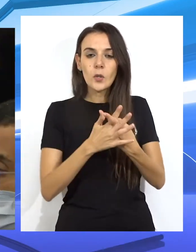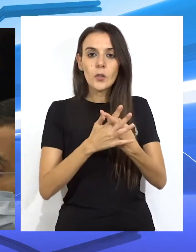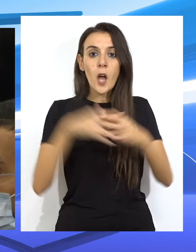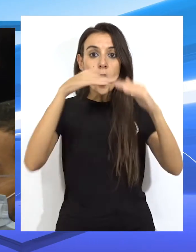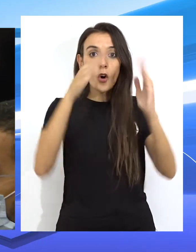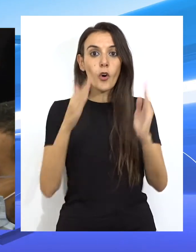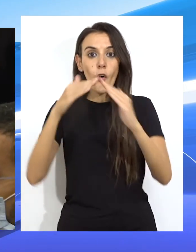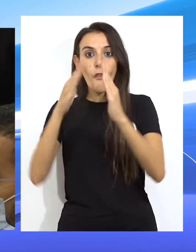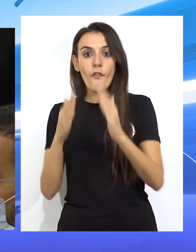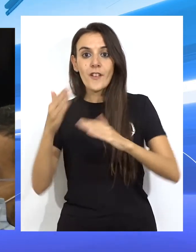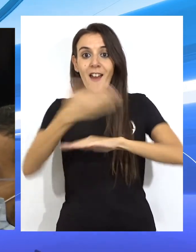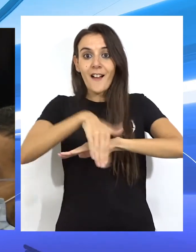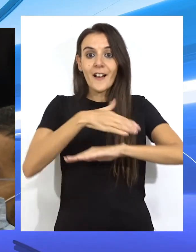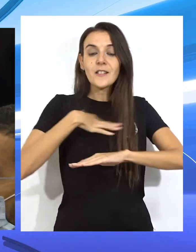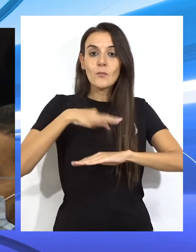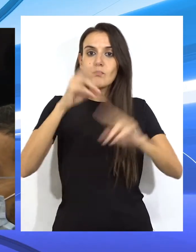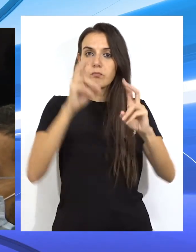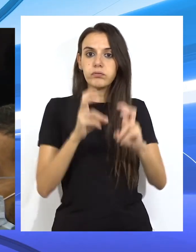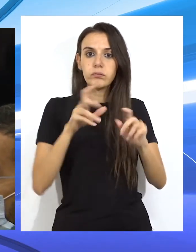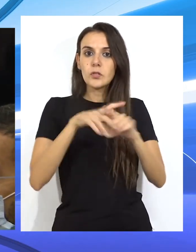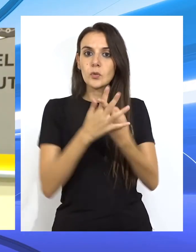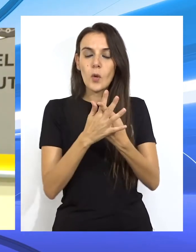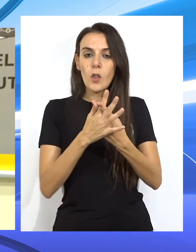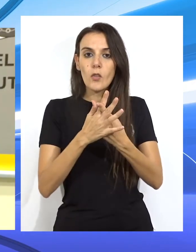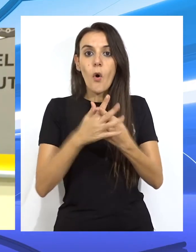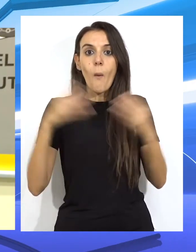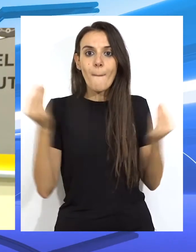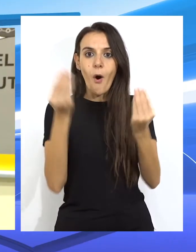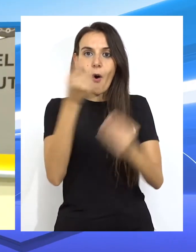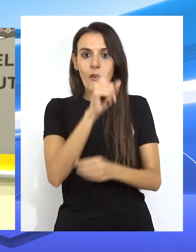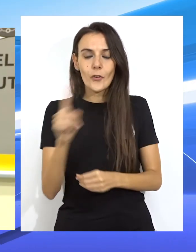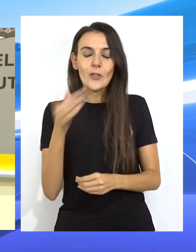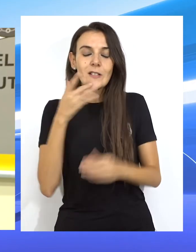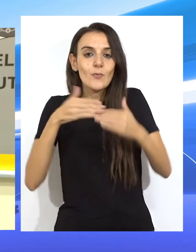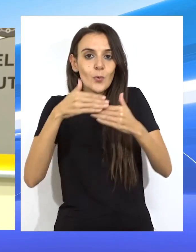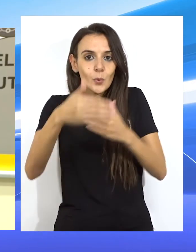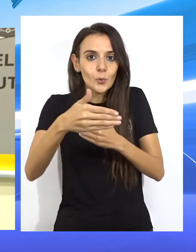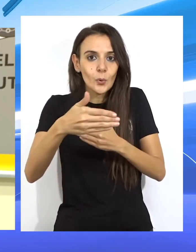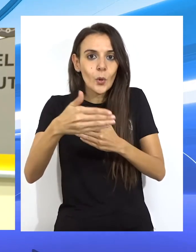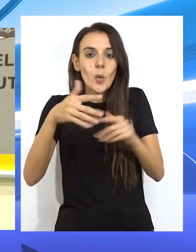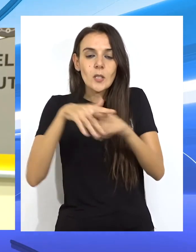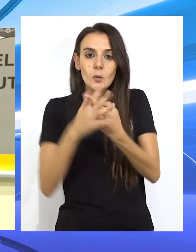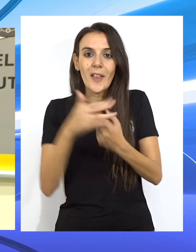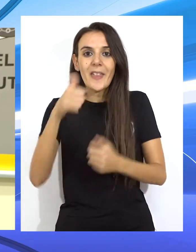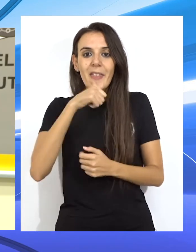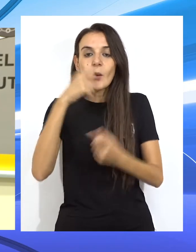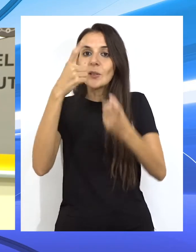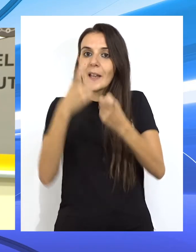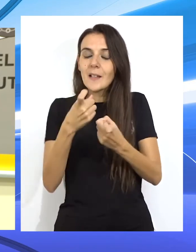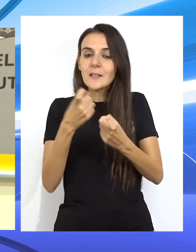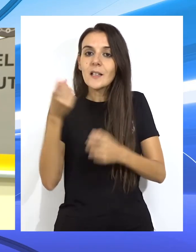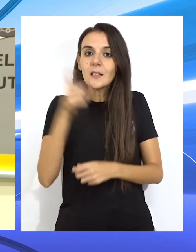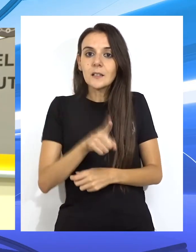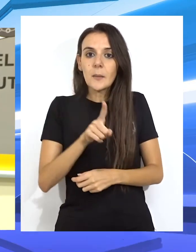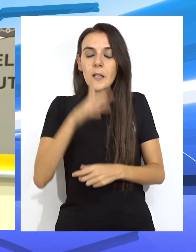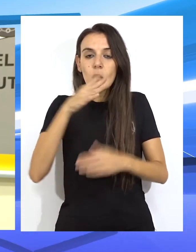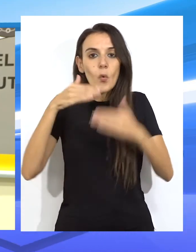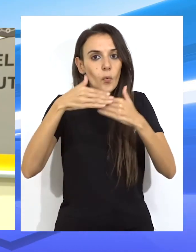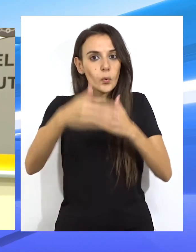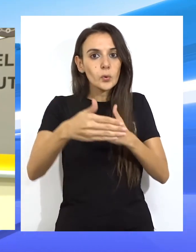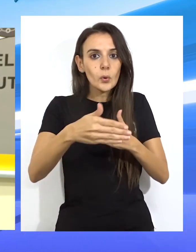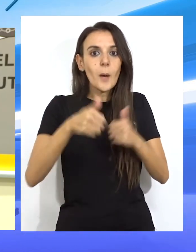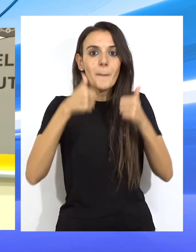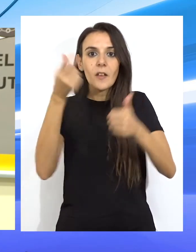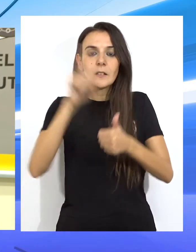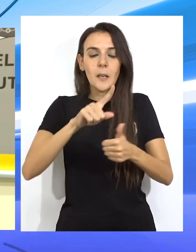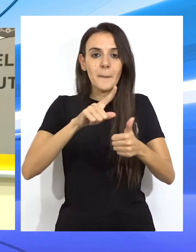Y da de confinar algunos barrios si la situación no mejora. Si verdaderamente llegara el momento y Ceuta lo requiriera, verdaderamente